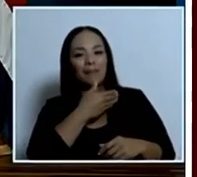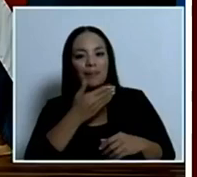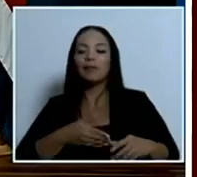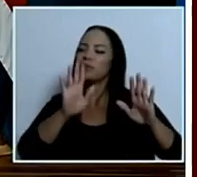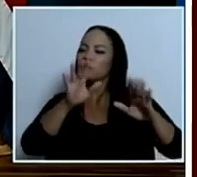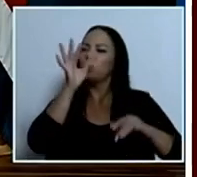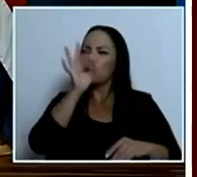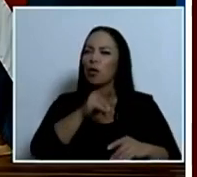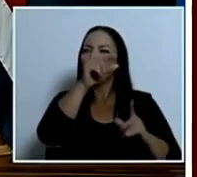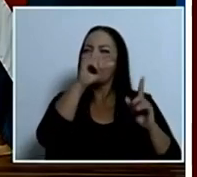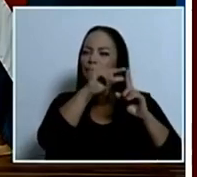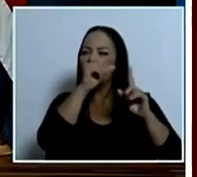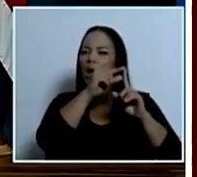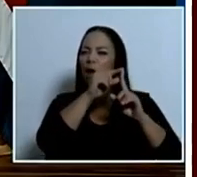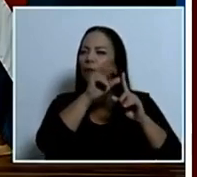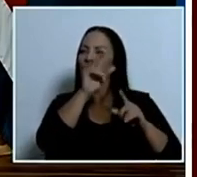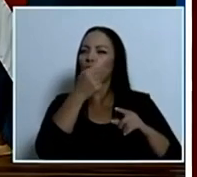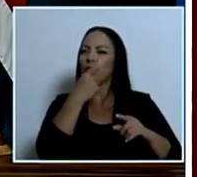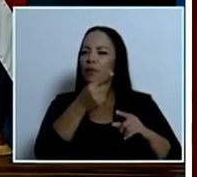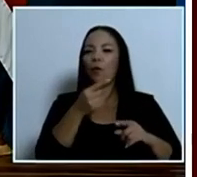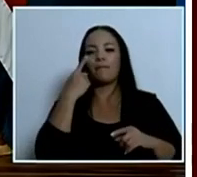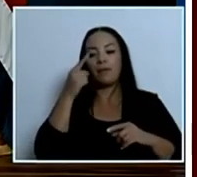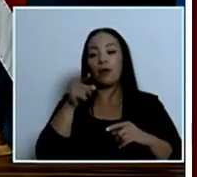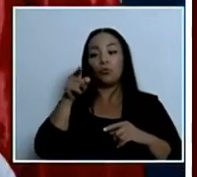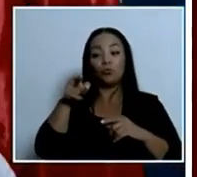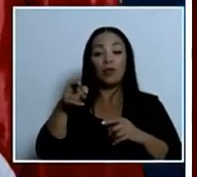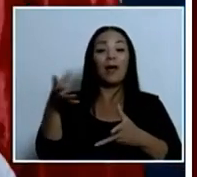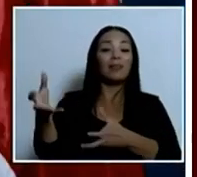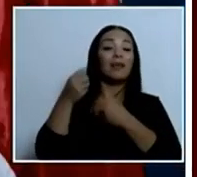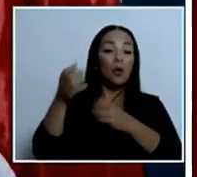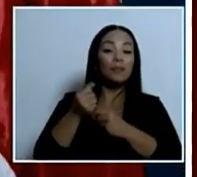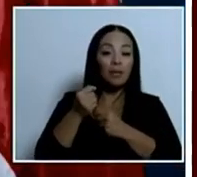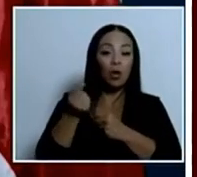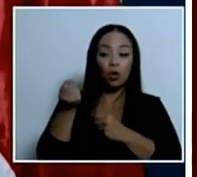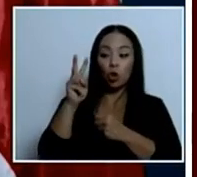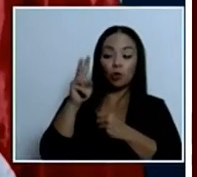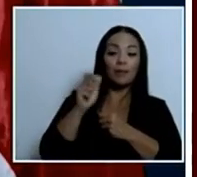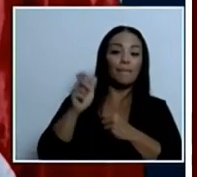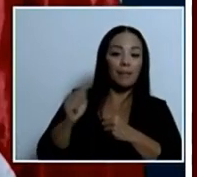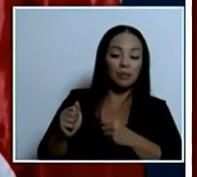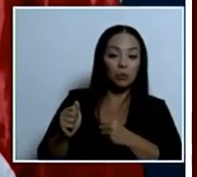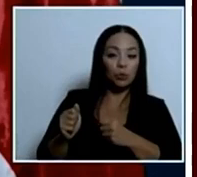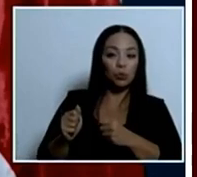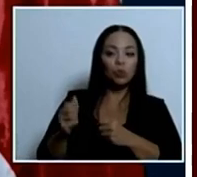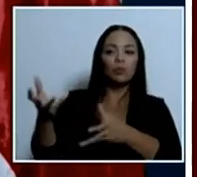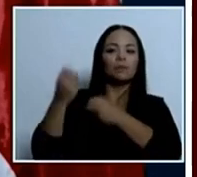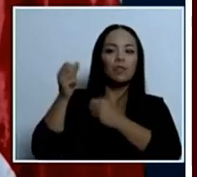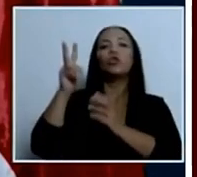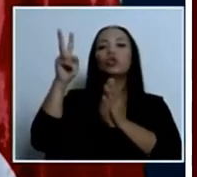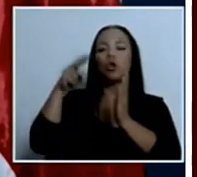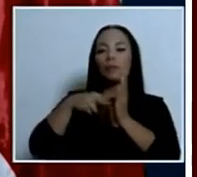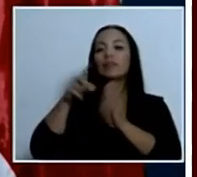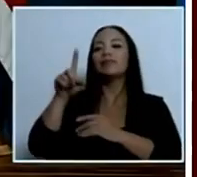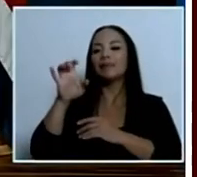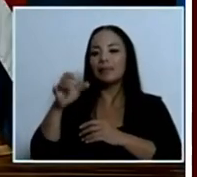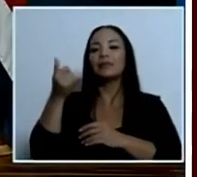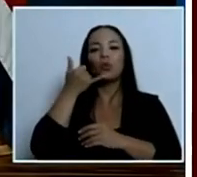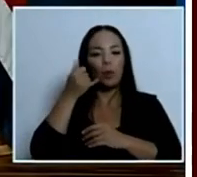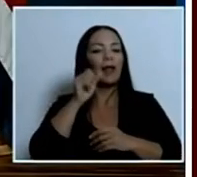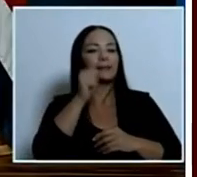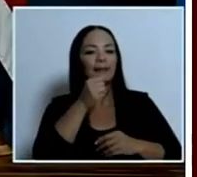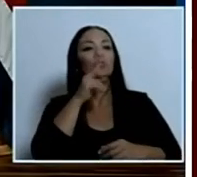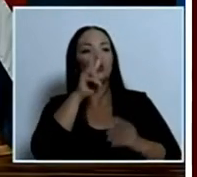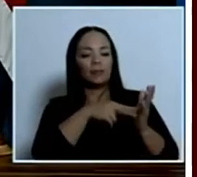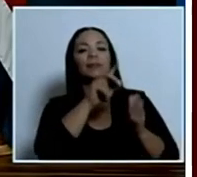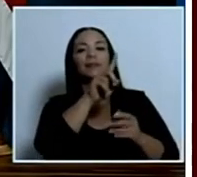no quedó claro o usted ha decomisado en estos digamos doce meses dos mil celulares dos mil cien celulares más de